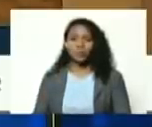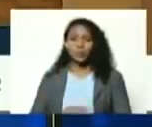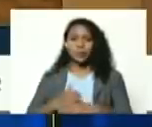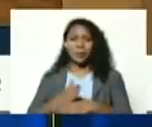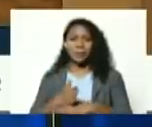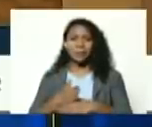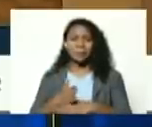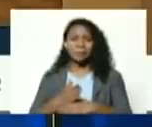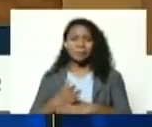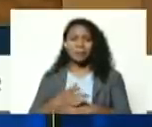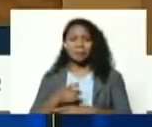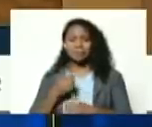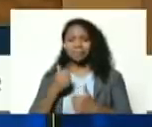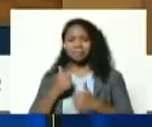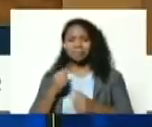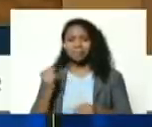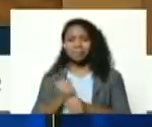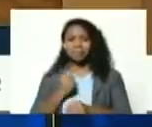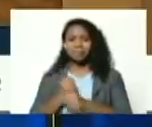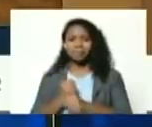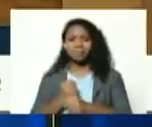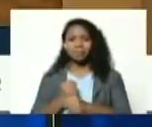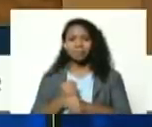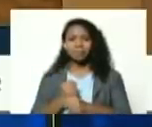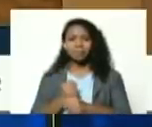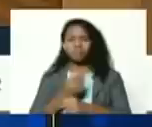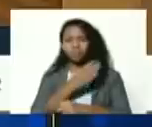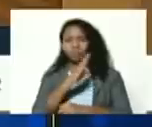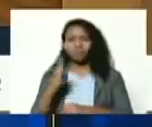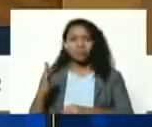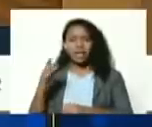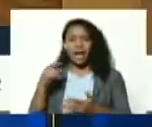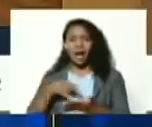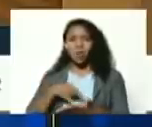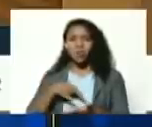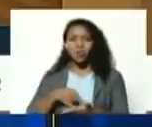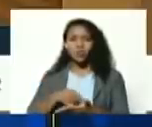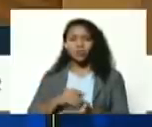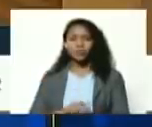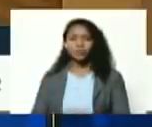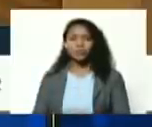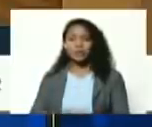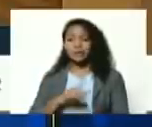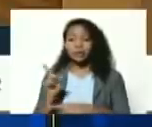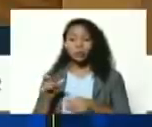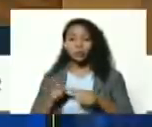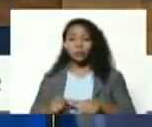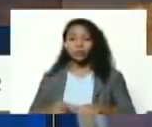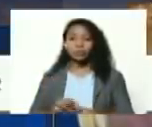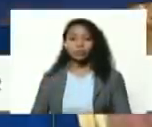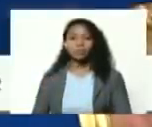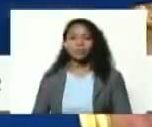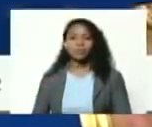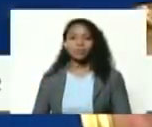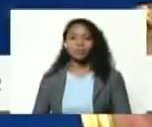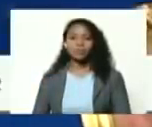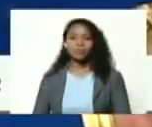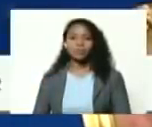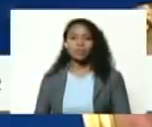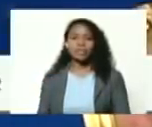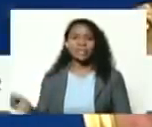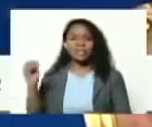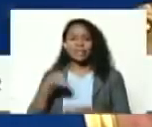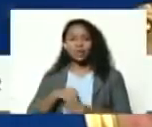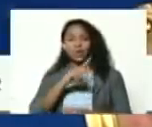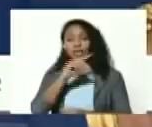bien trabajada colección bicentenario carabobo el símbolo de carabobo y esto queda dentro de